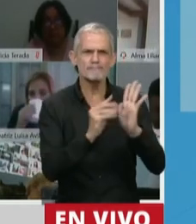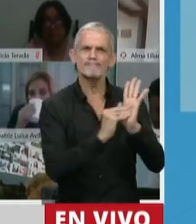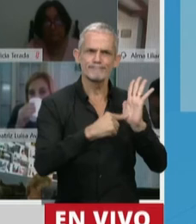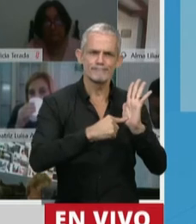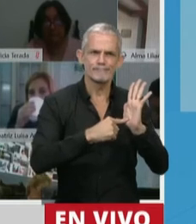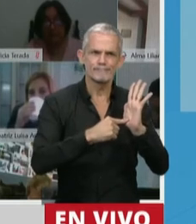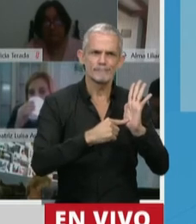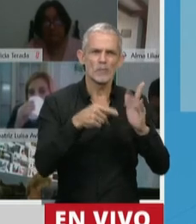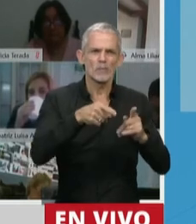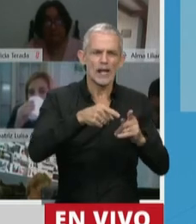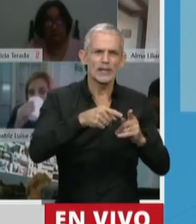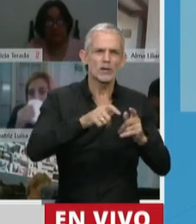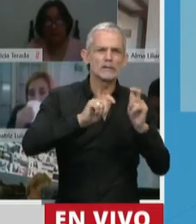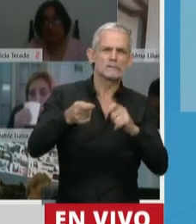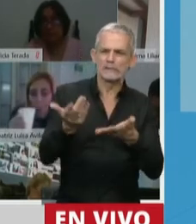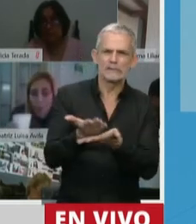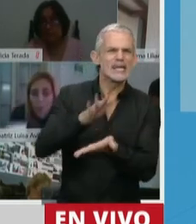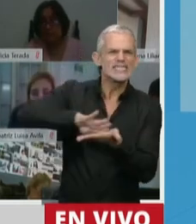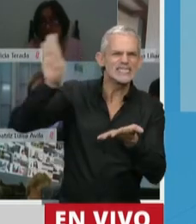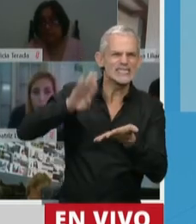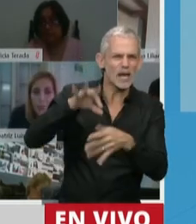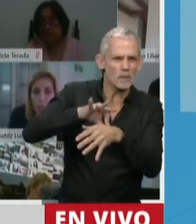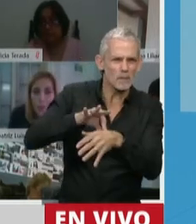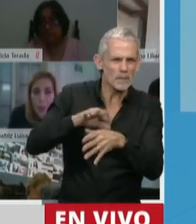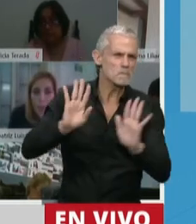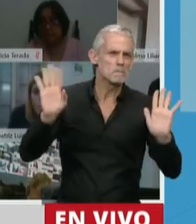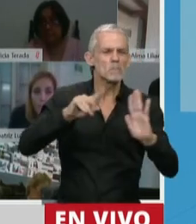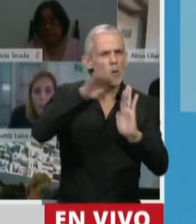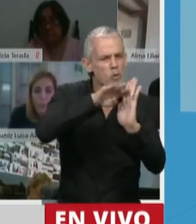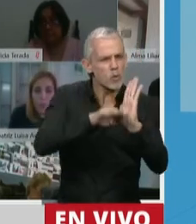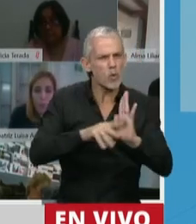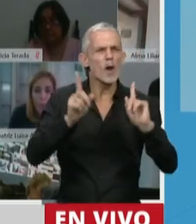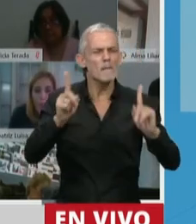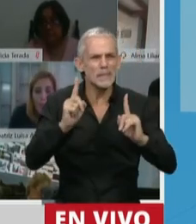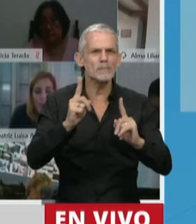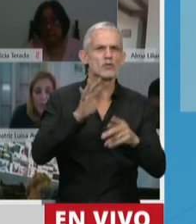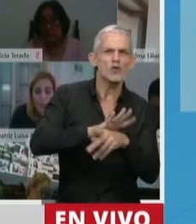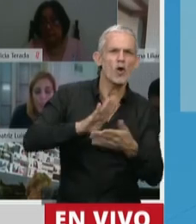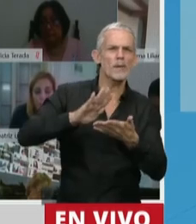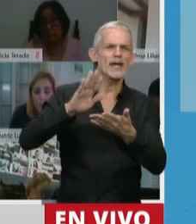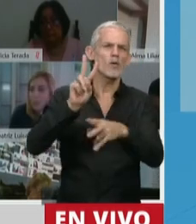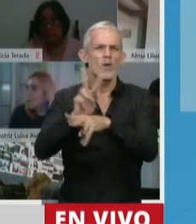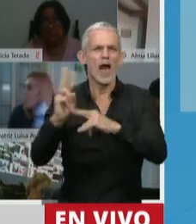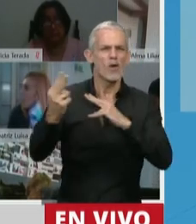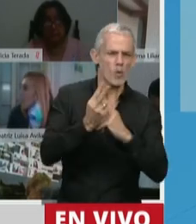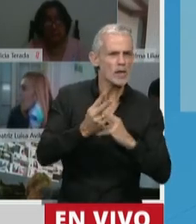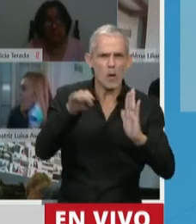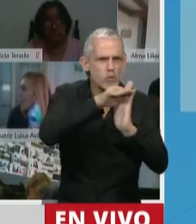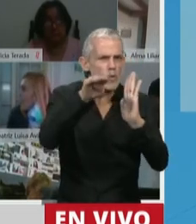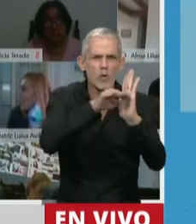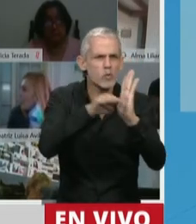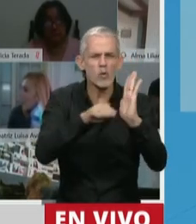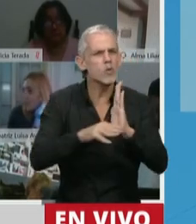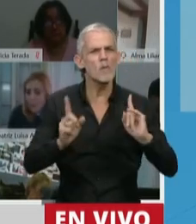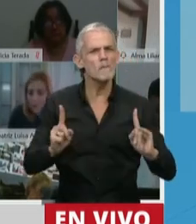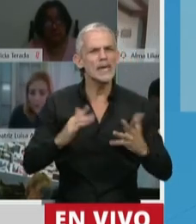no va a suplantar la necesidad de seguir cumpliendo con los protocolos de prevención sanitaria. protocolos que,